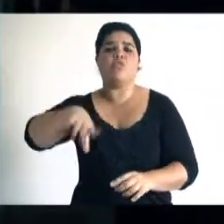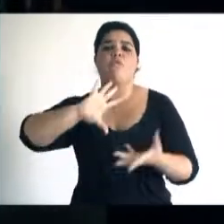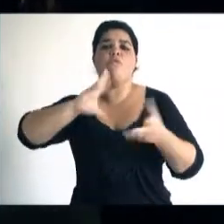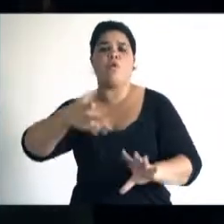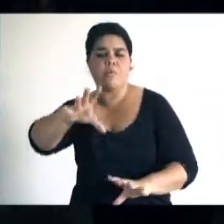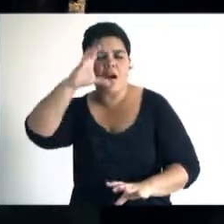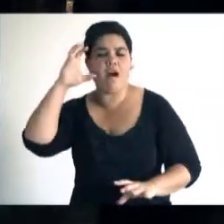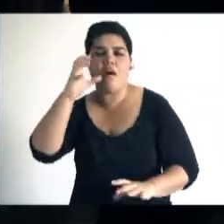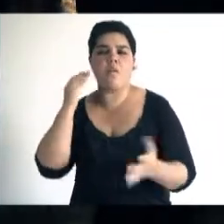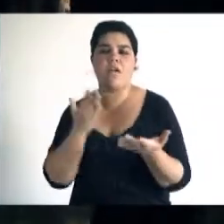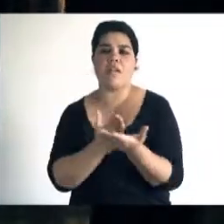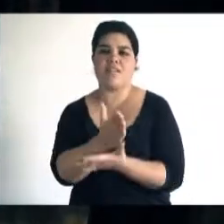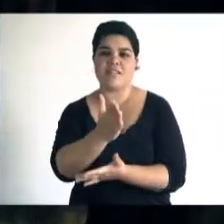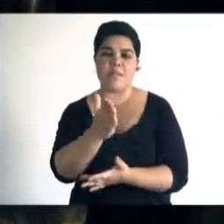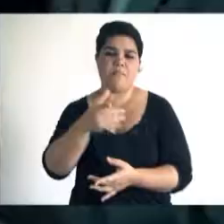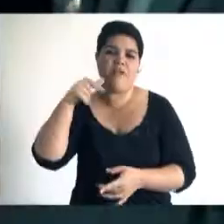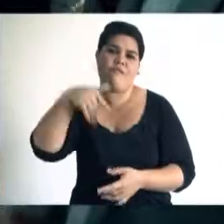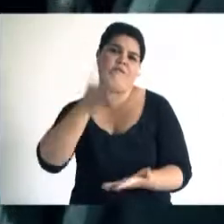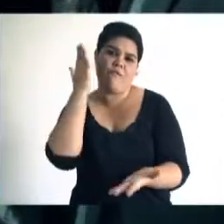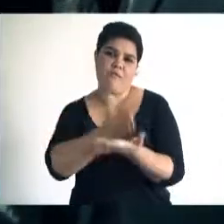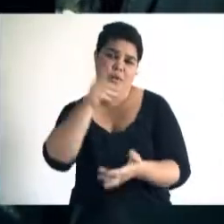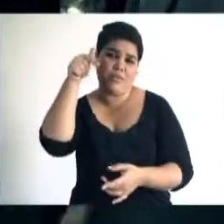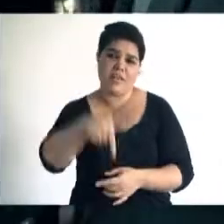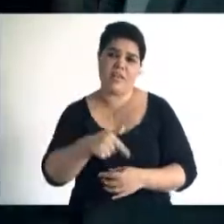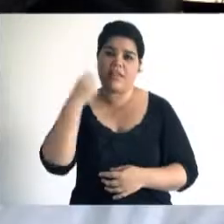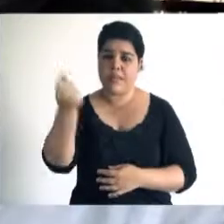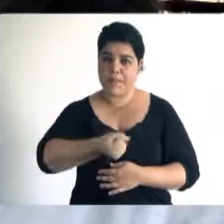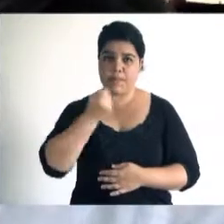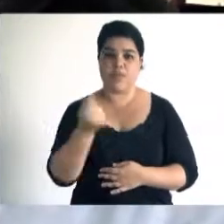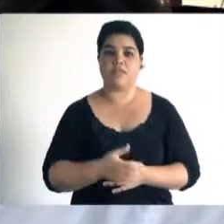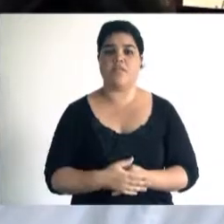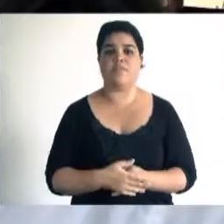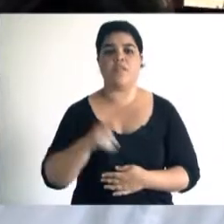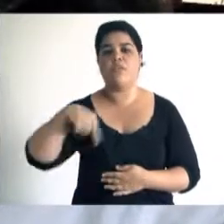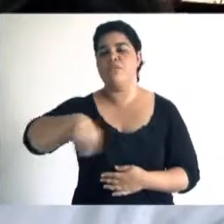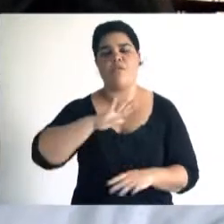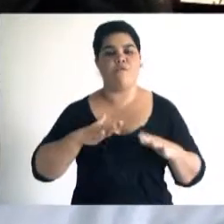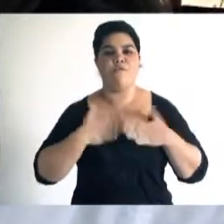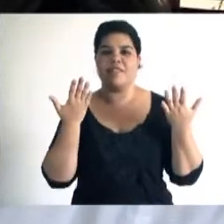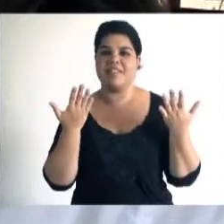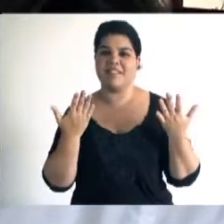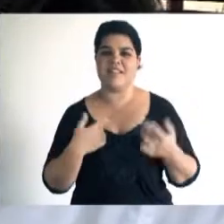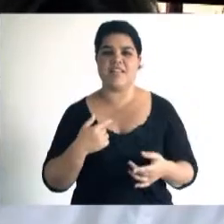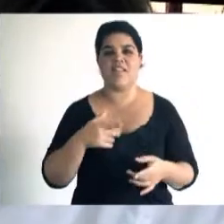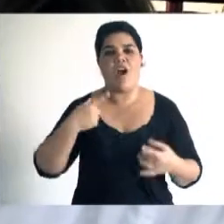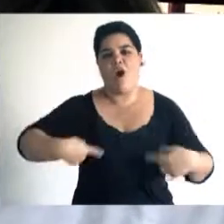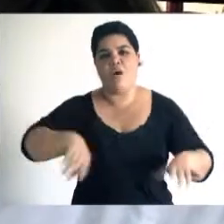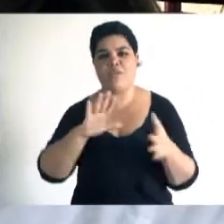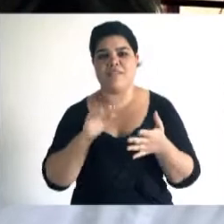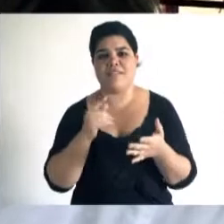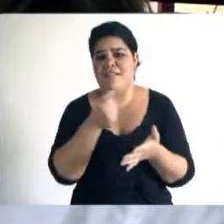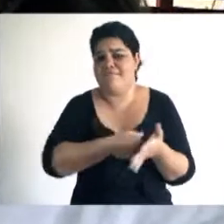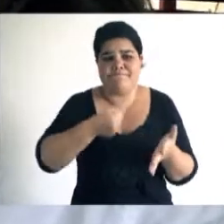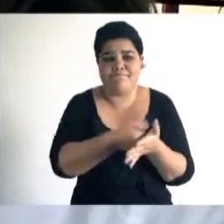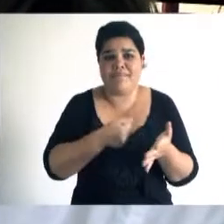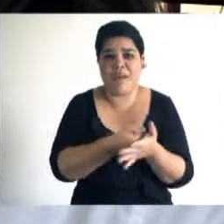forma de construir la memoria de nuestra querida facultad de educación. Muy felices, con muchos desafíos. Va a ser la primera vez que